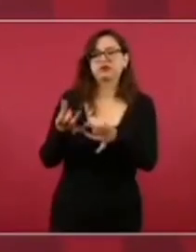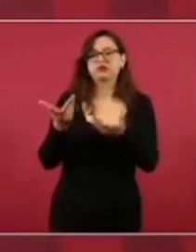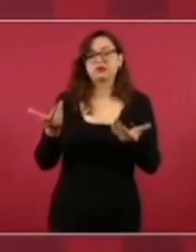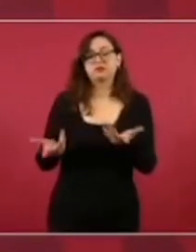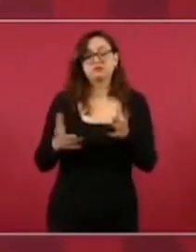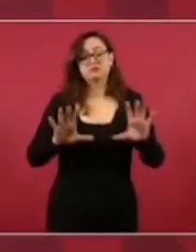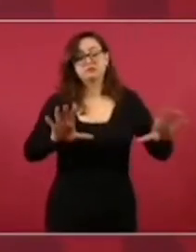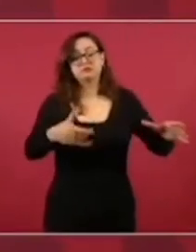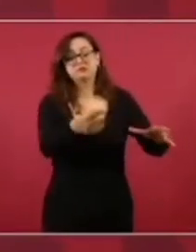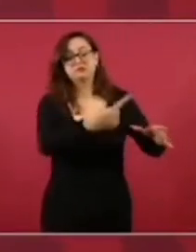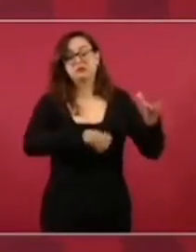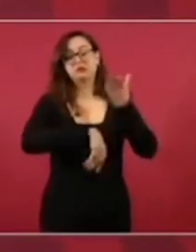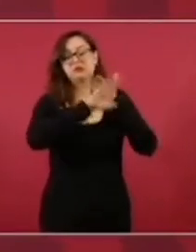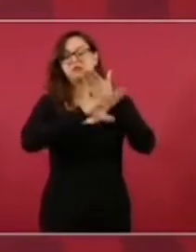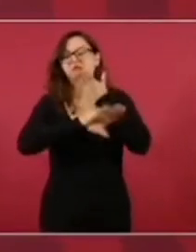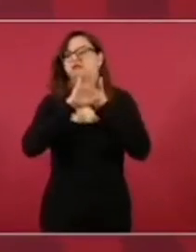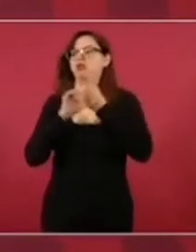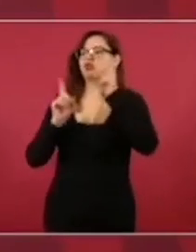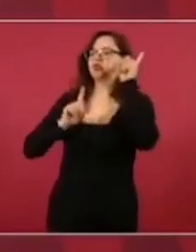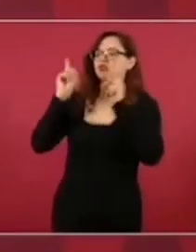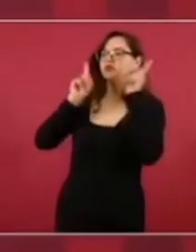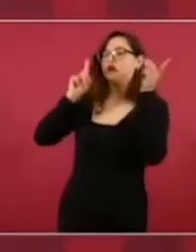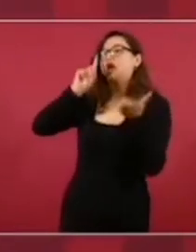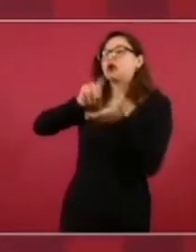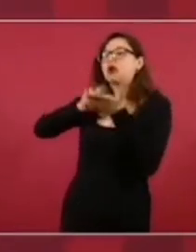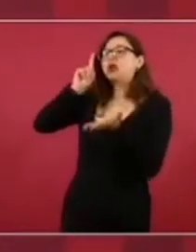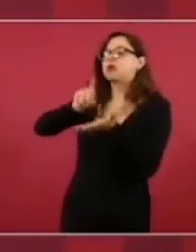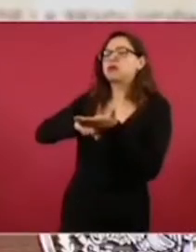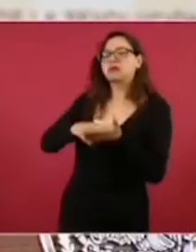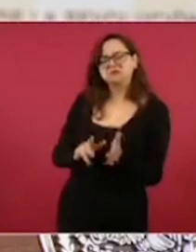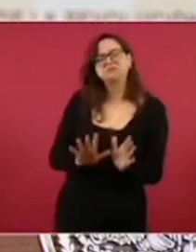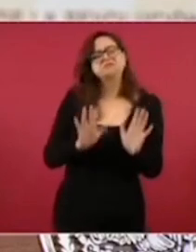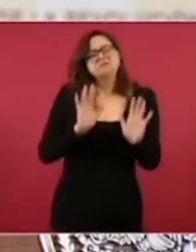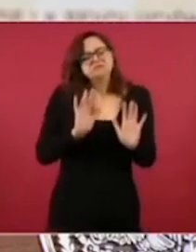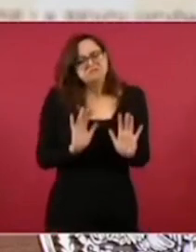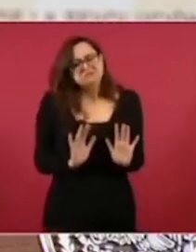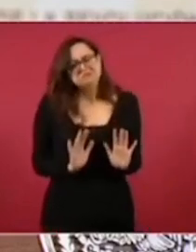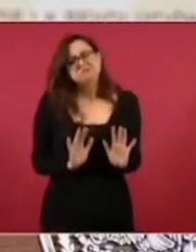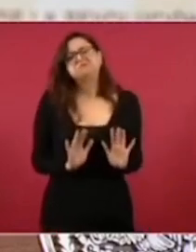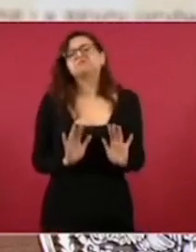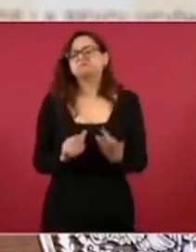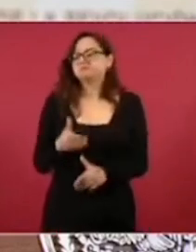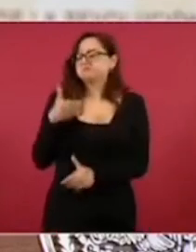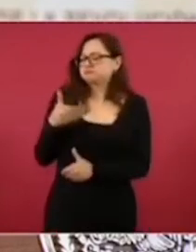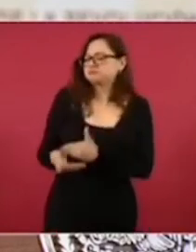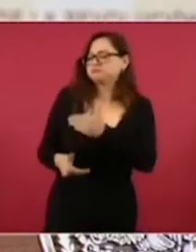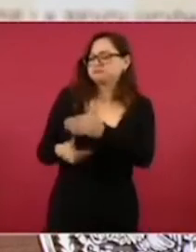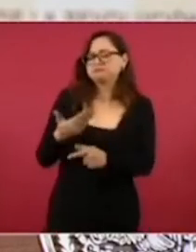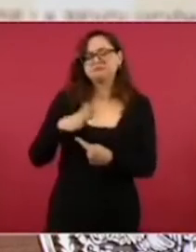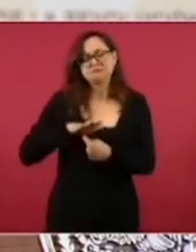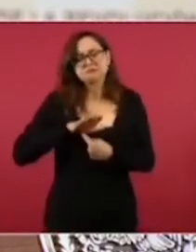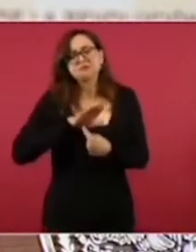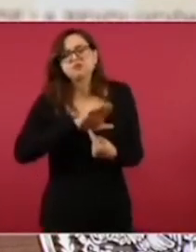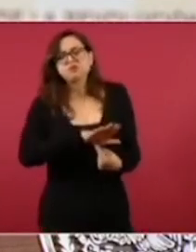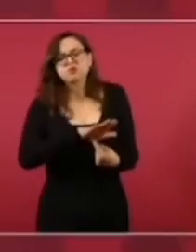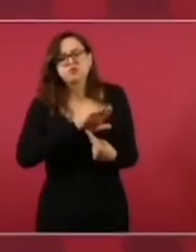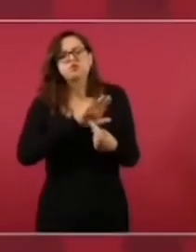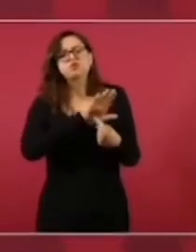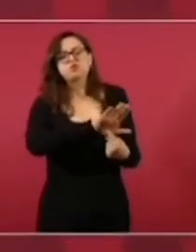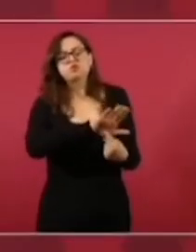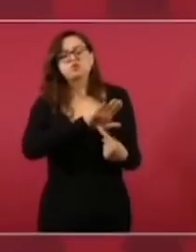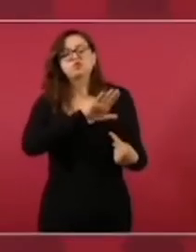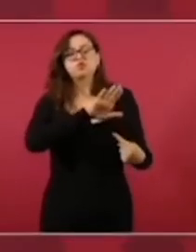conservadores, vamos a tener para mediados del año